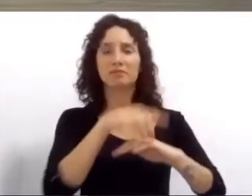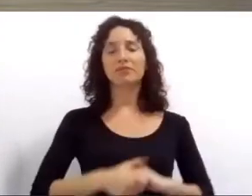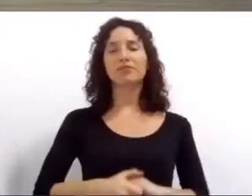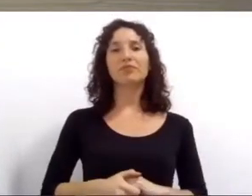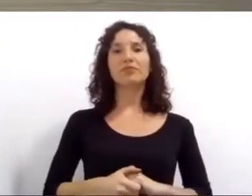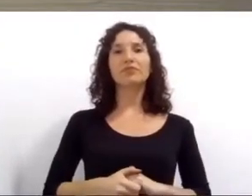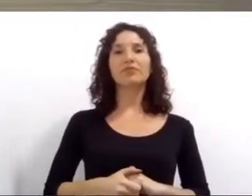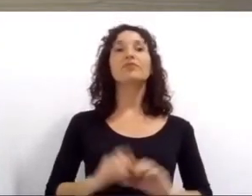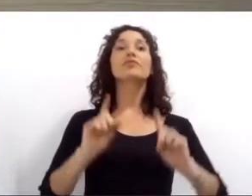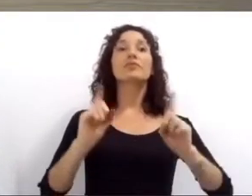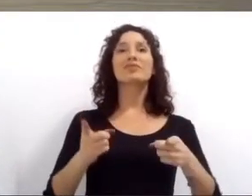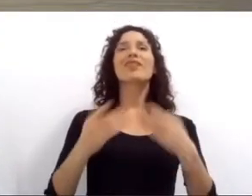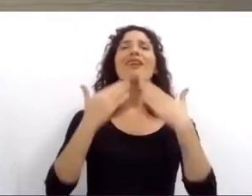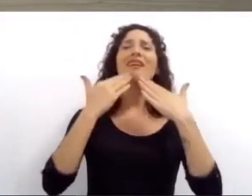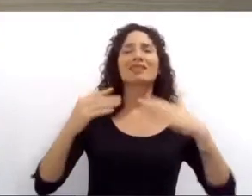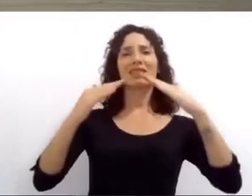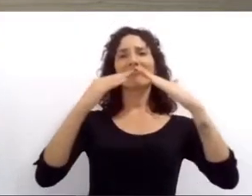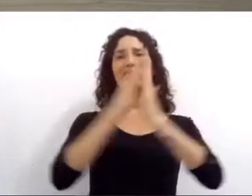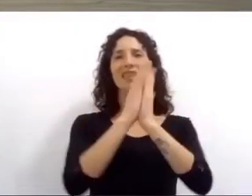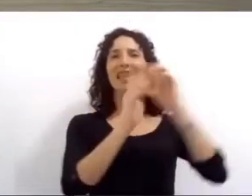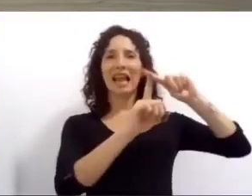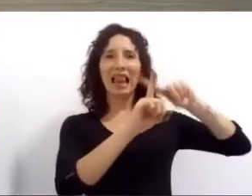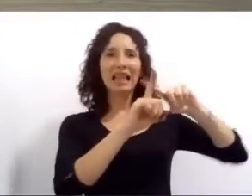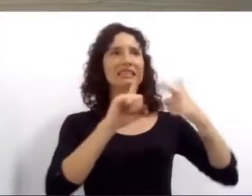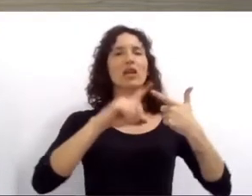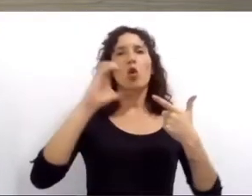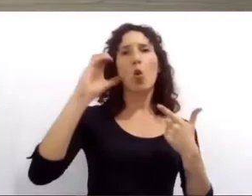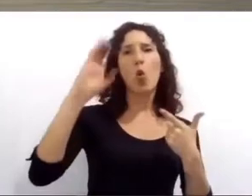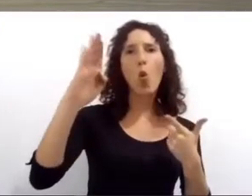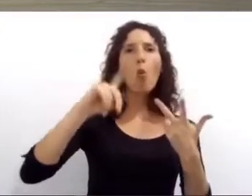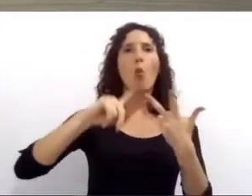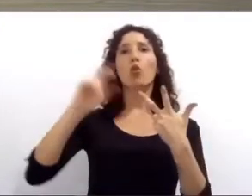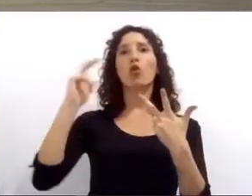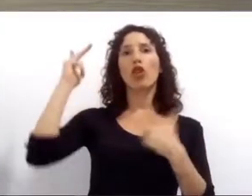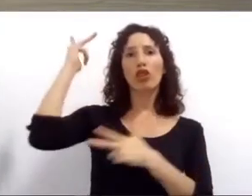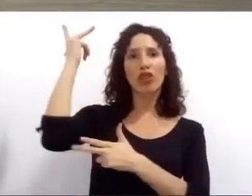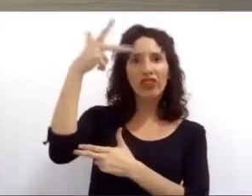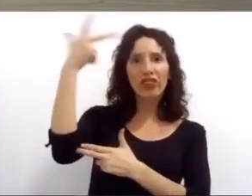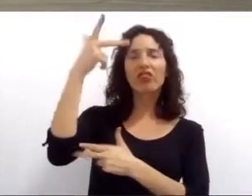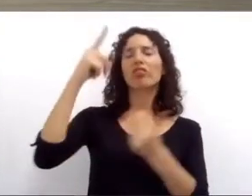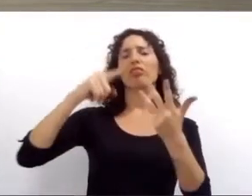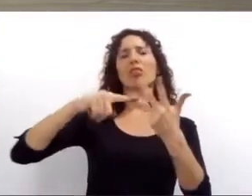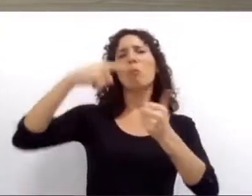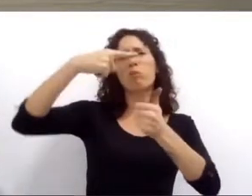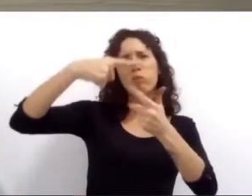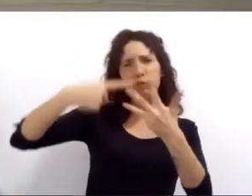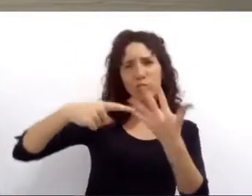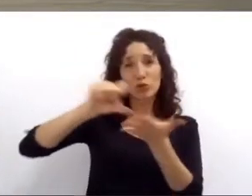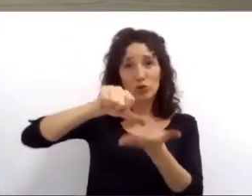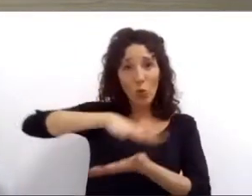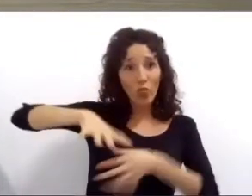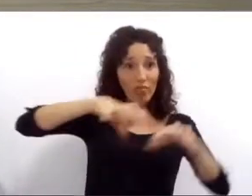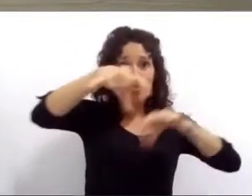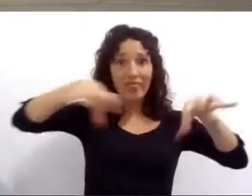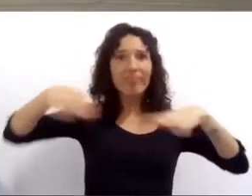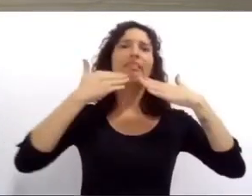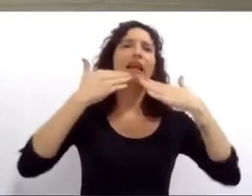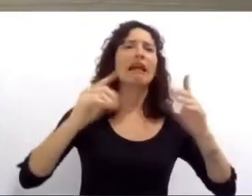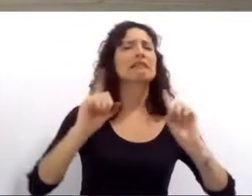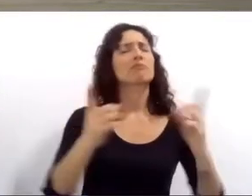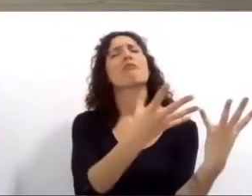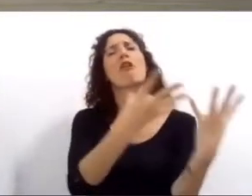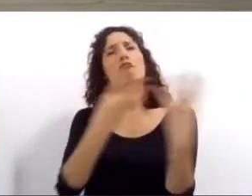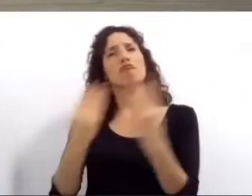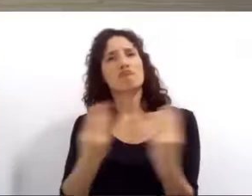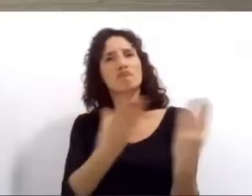gracias al apoyo de iglesias, sindicatos, clubes, hoteles y otras organizaciones de la ciudad. Esto nos permitió contar con